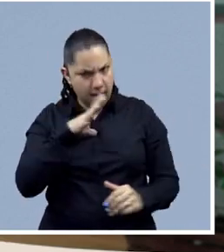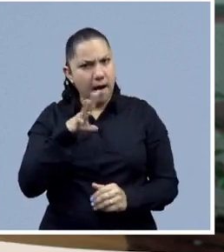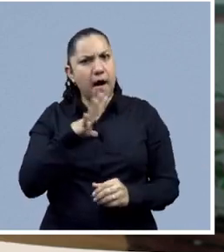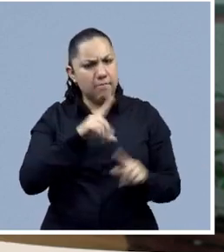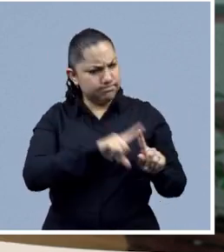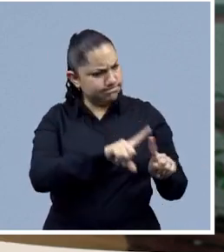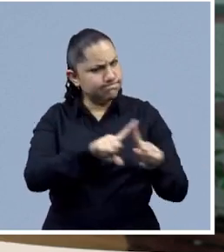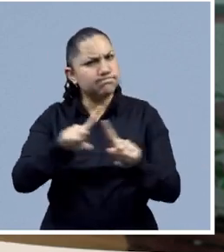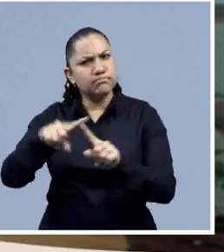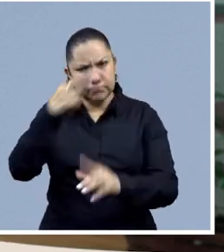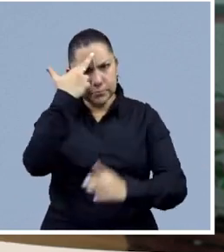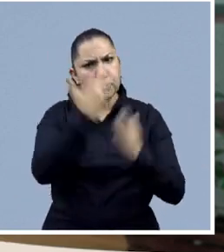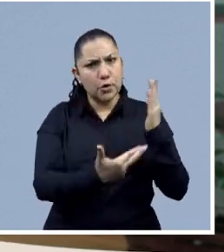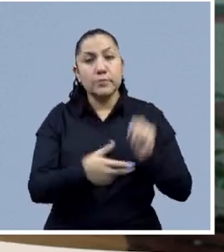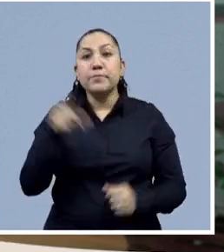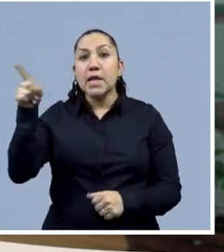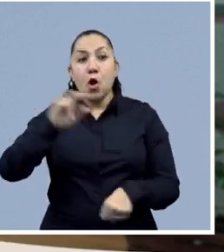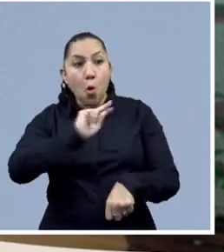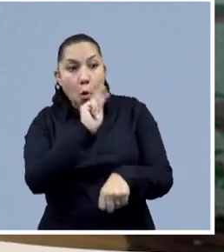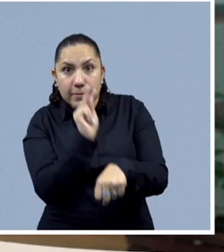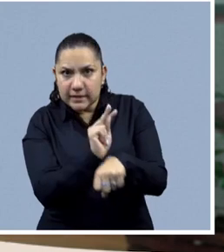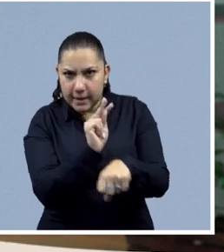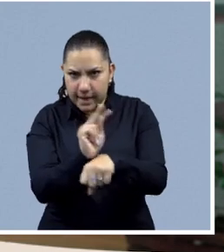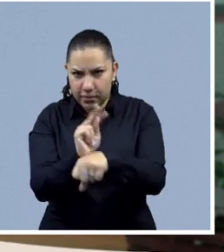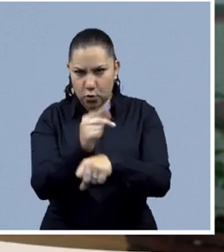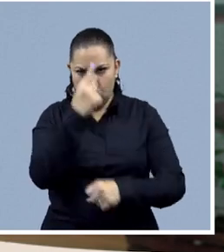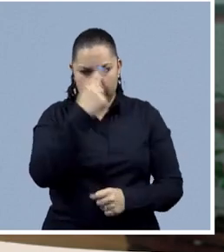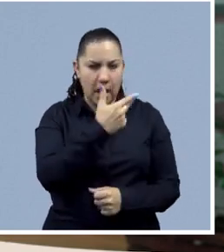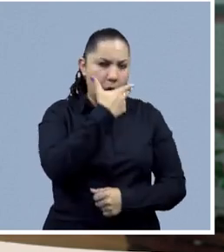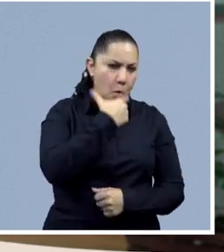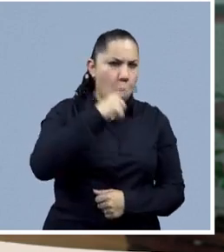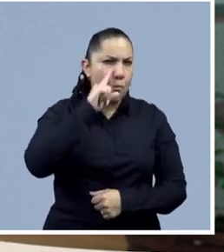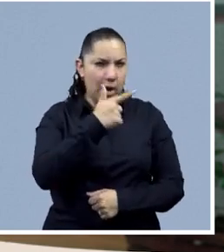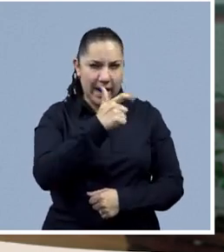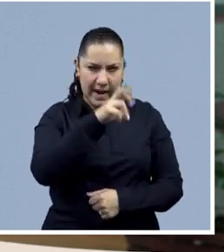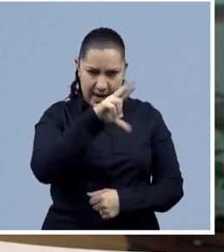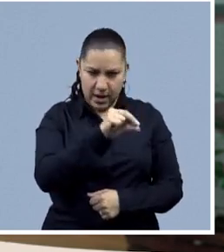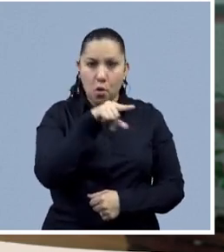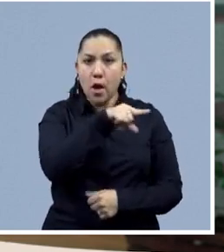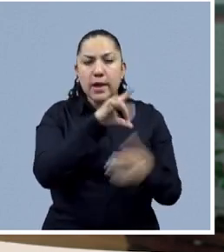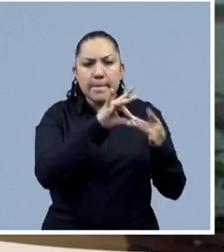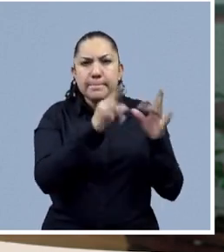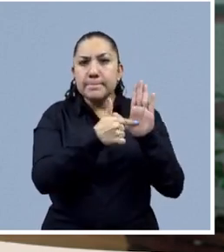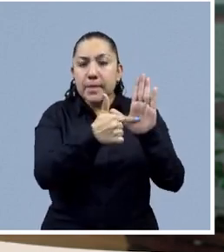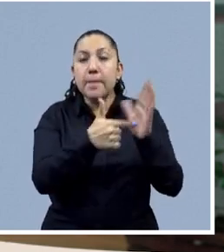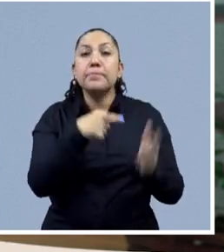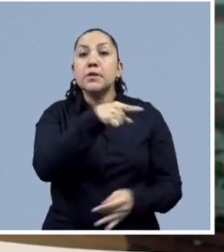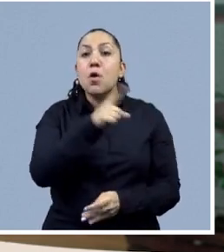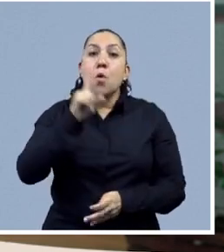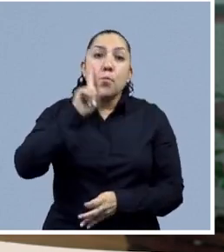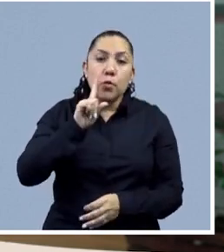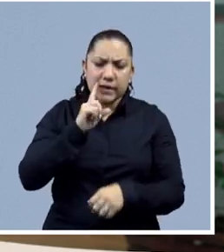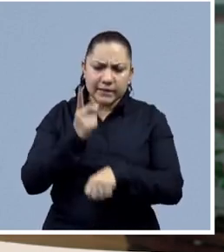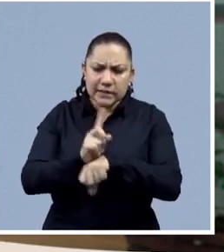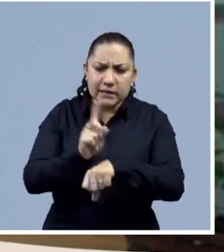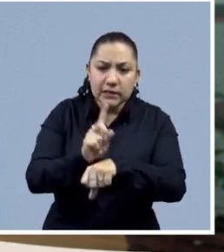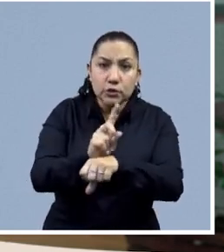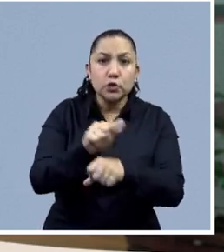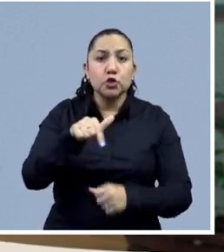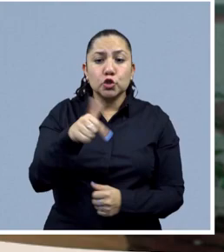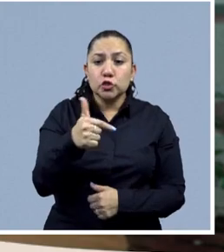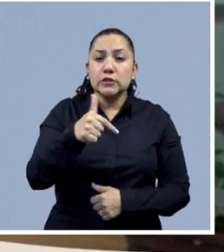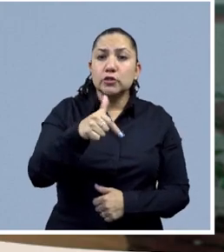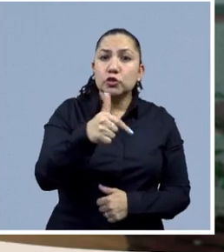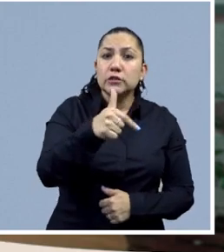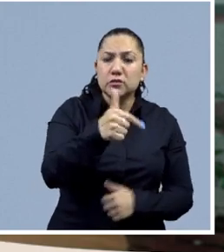situación. De hecho, el Observatorio de Igualdad de Género de estas regiones menciona que, en promedio, al menos 12 mujeres son asesinadas